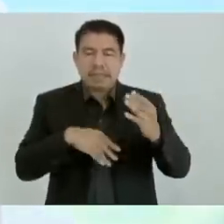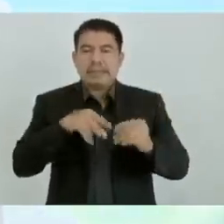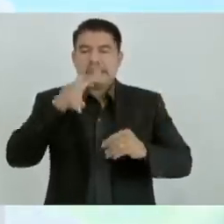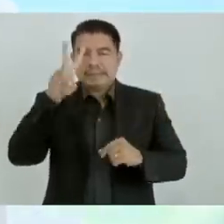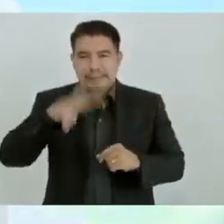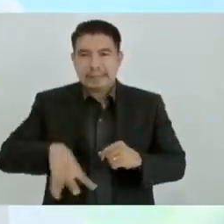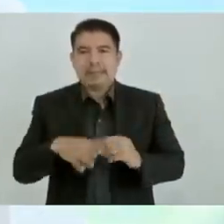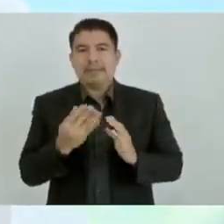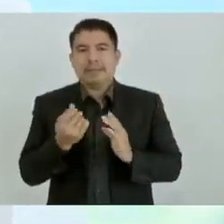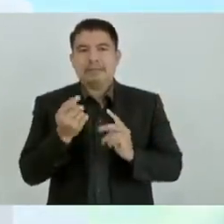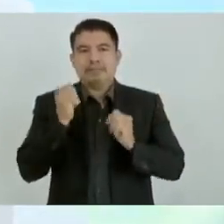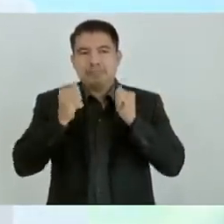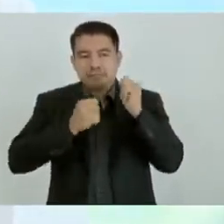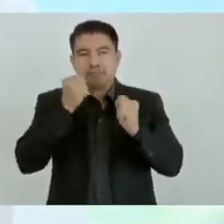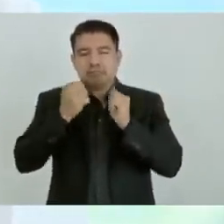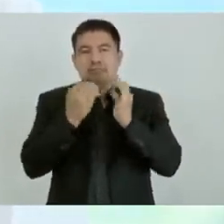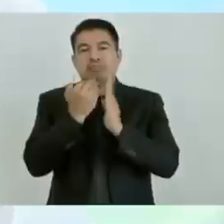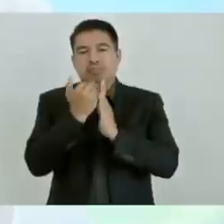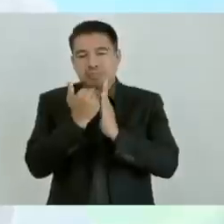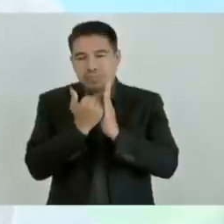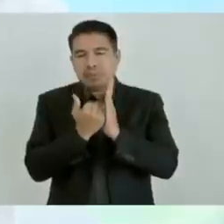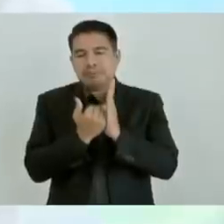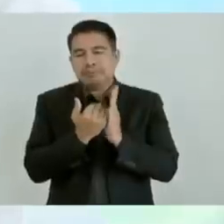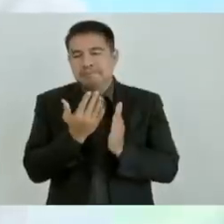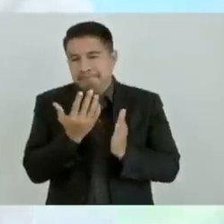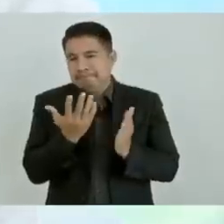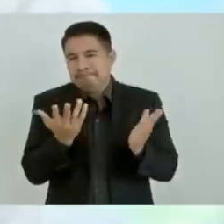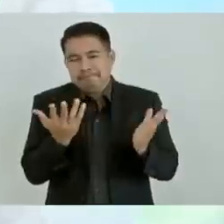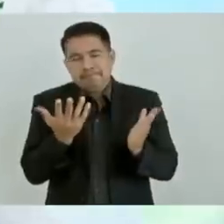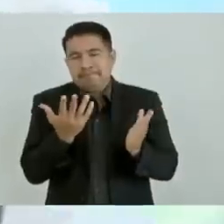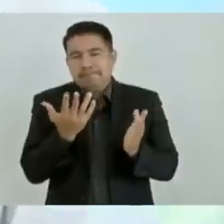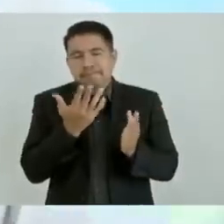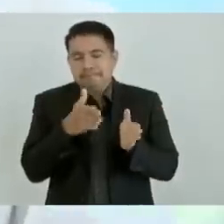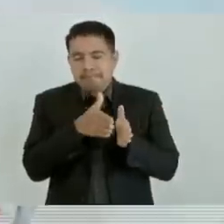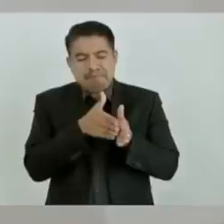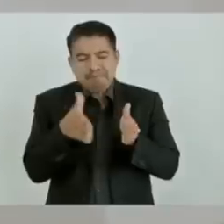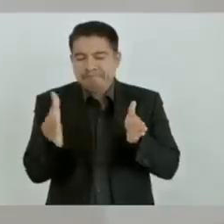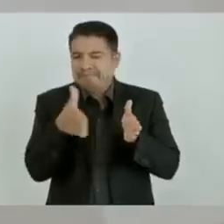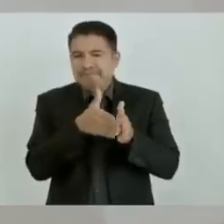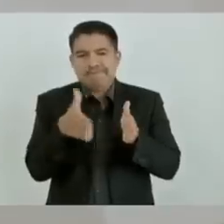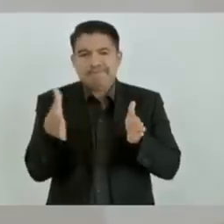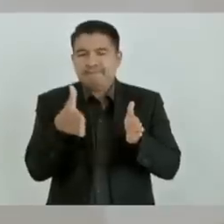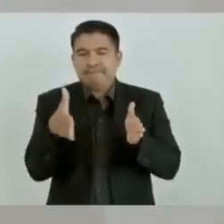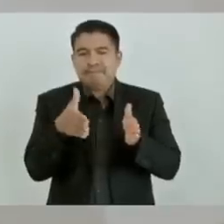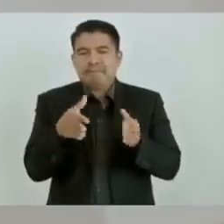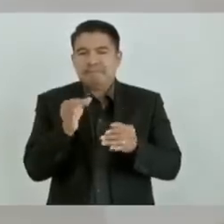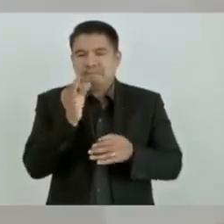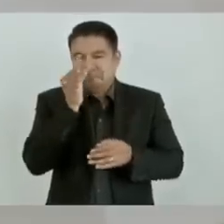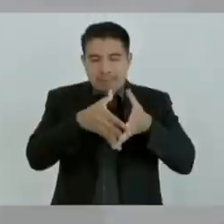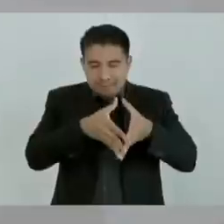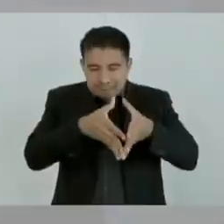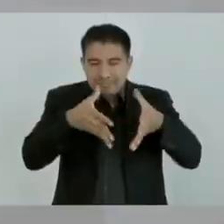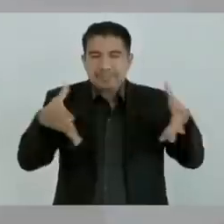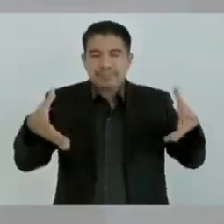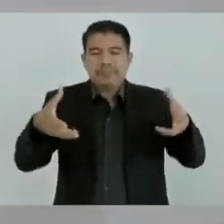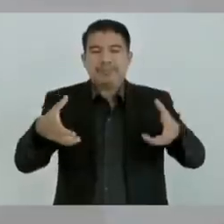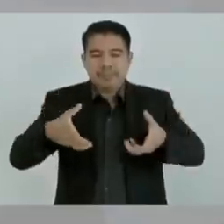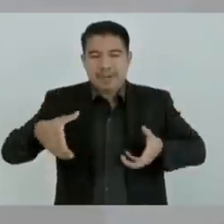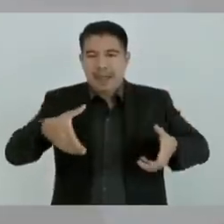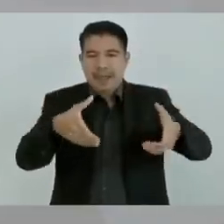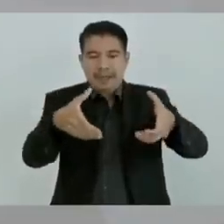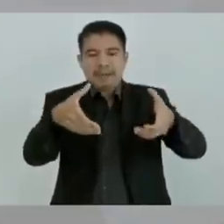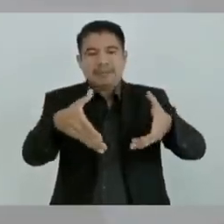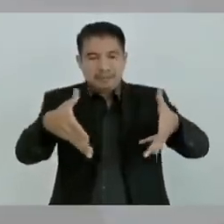el turismo a Chiapas, pero esto va a ser transitorio. Ya